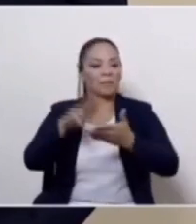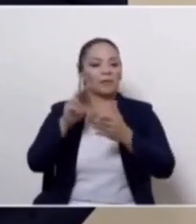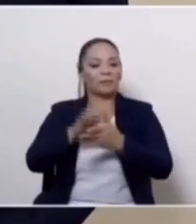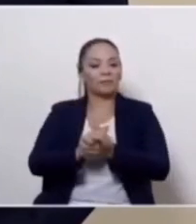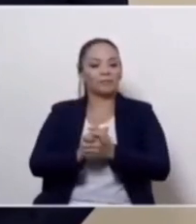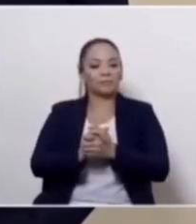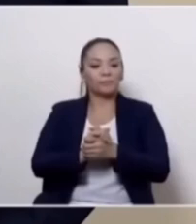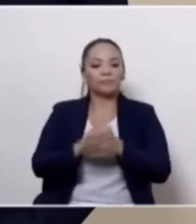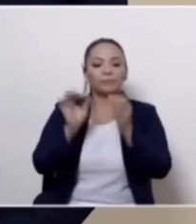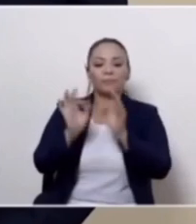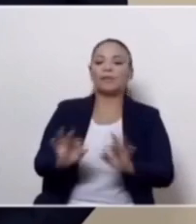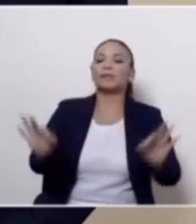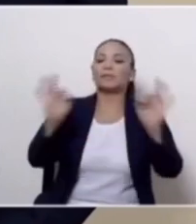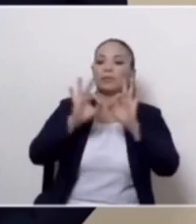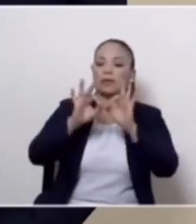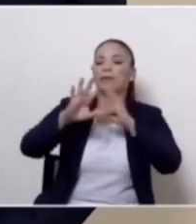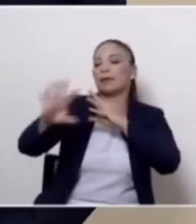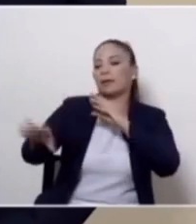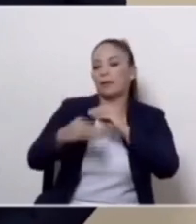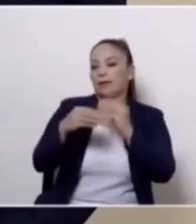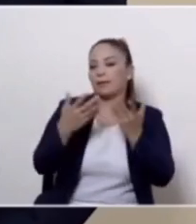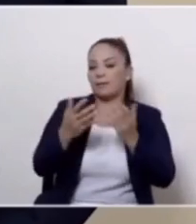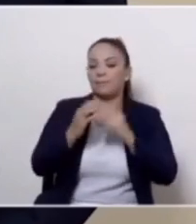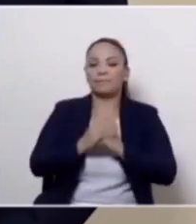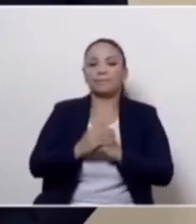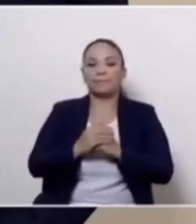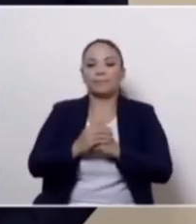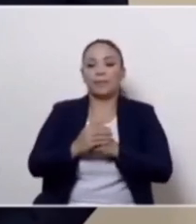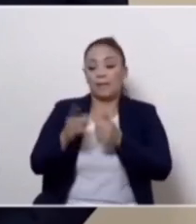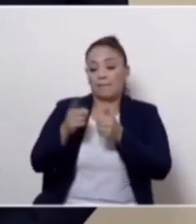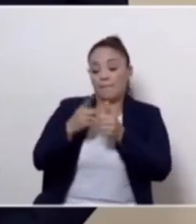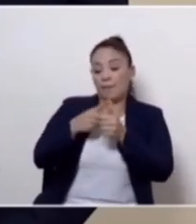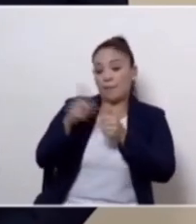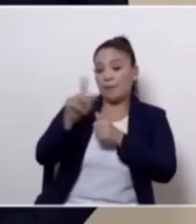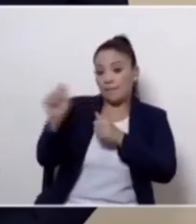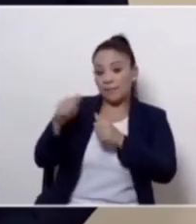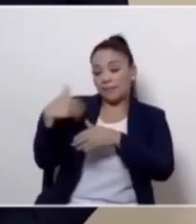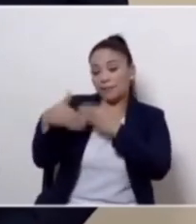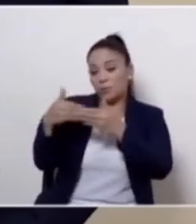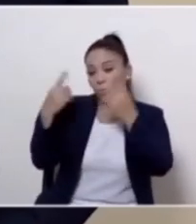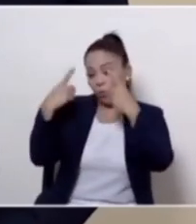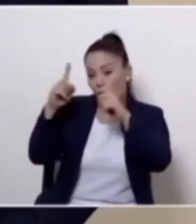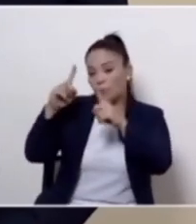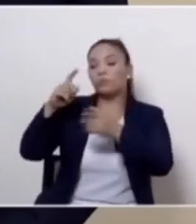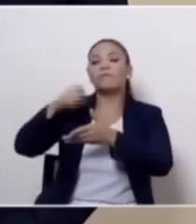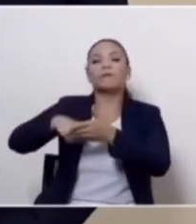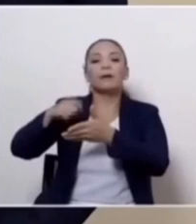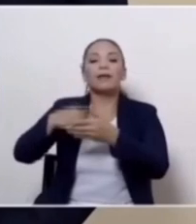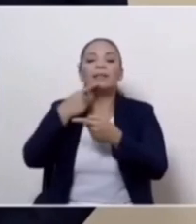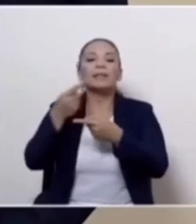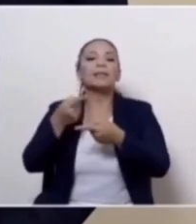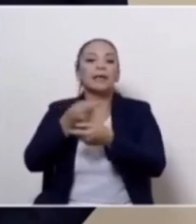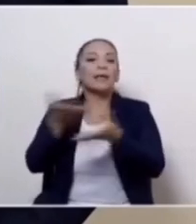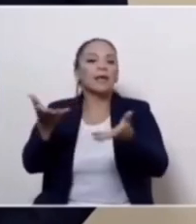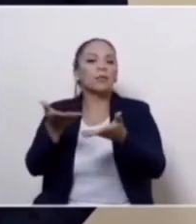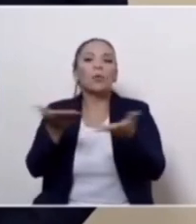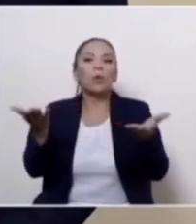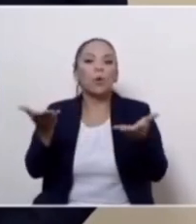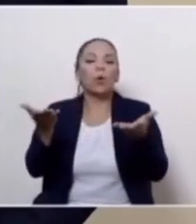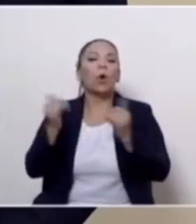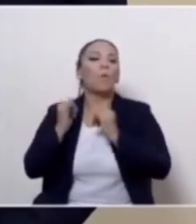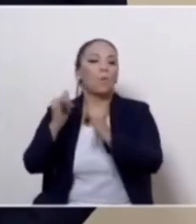Es importante agregar que en el primer mes de gestión logramos firmar el decreto de homologación